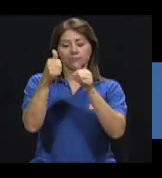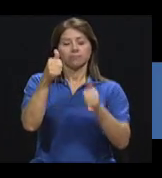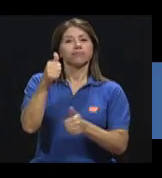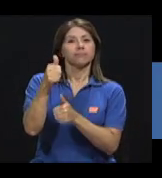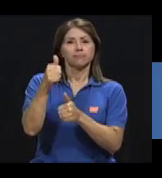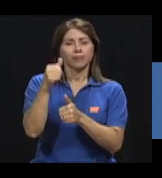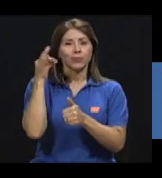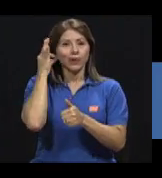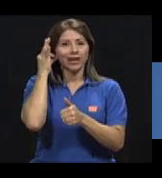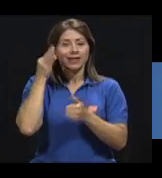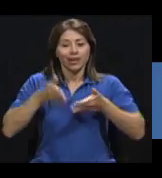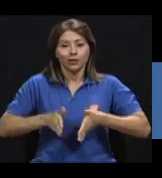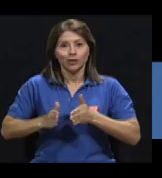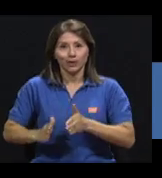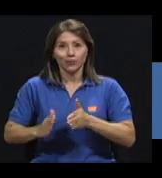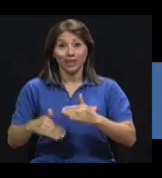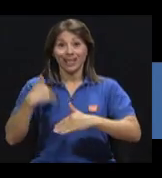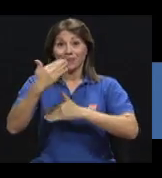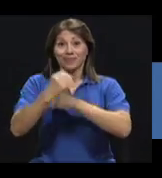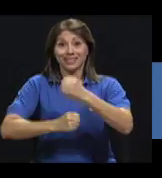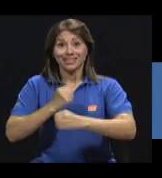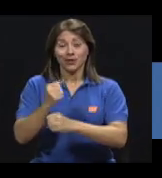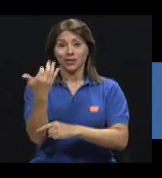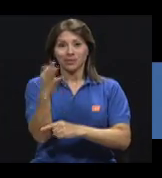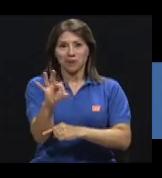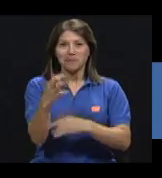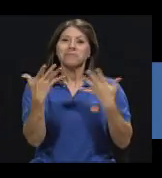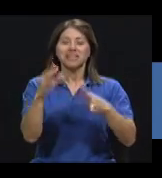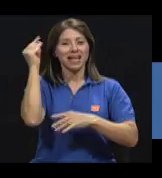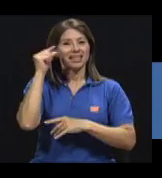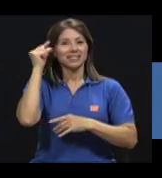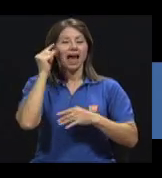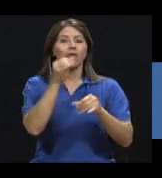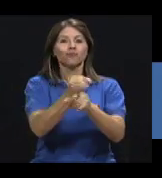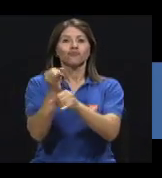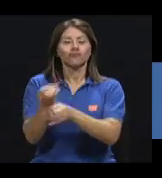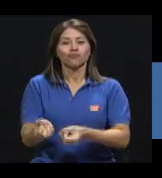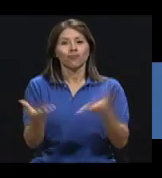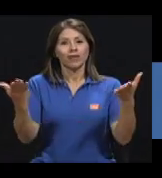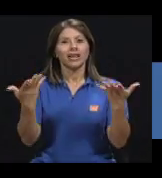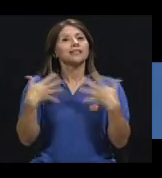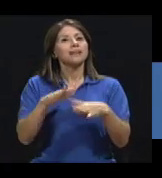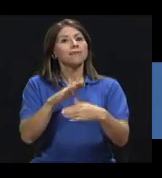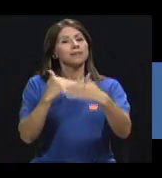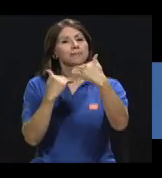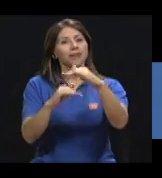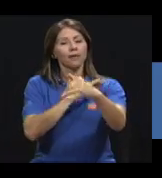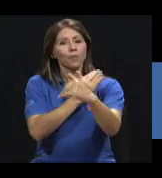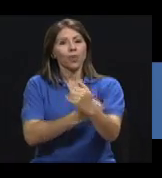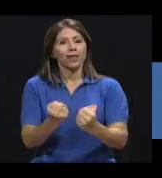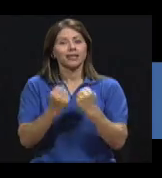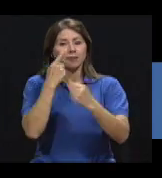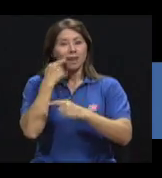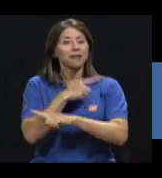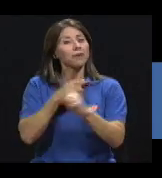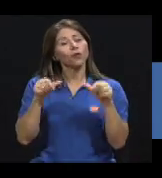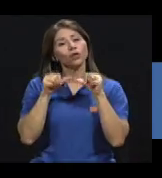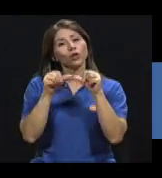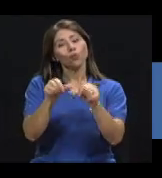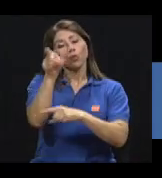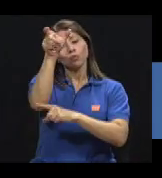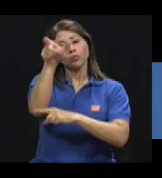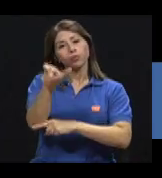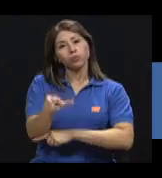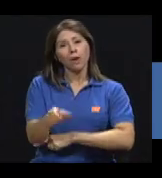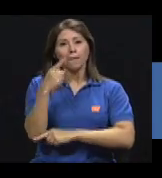XIX, el Estado comenzó a limitar los poderes del padre. Pero su figura en el imaginario social siguió permaneciendo como el